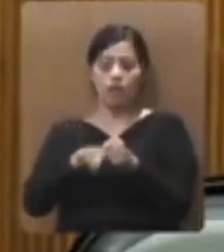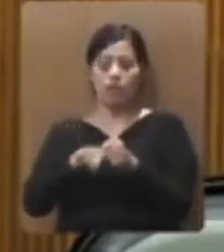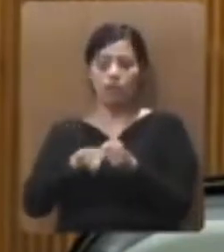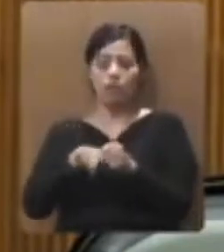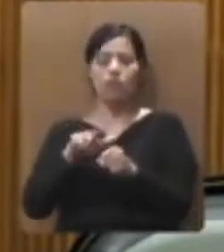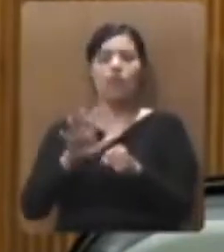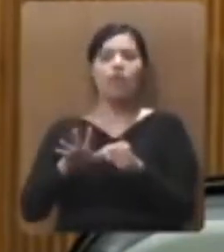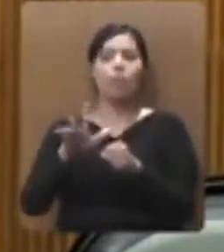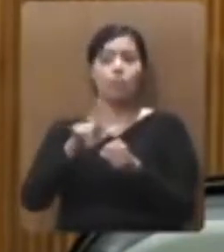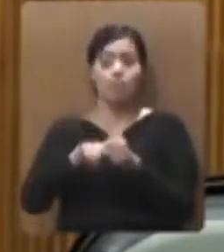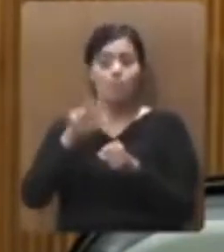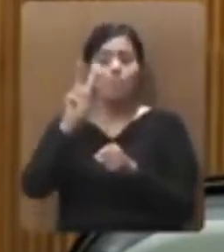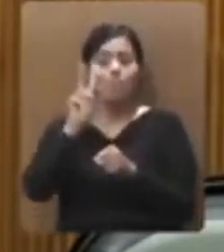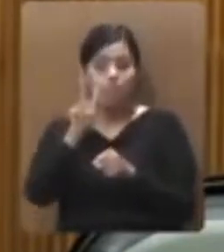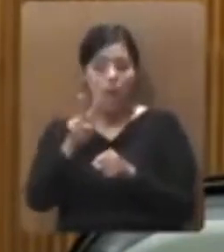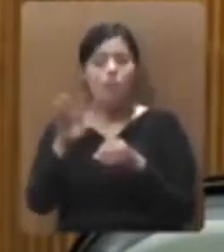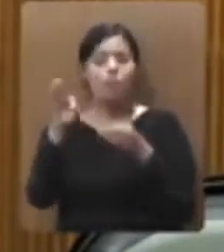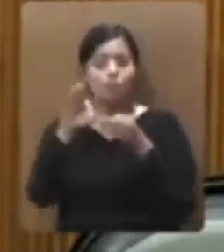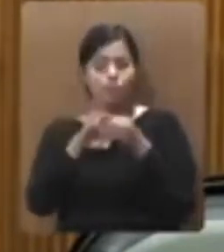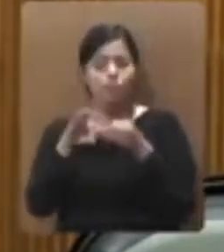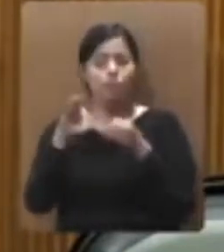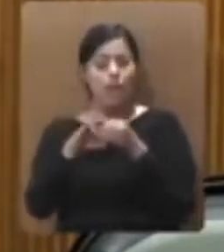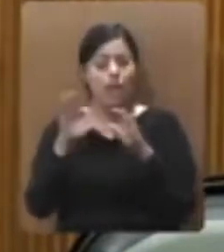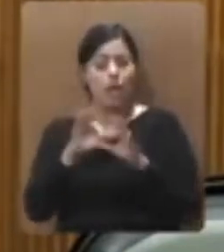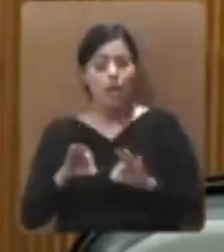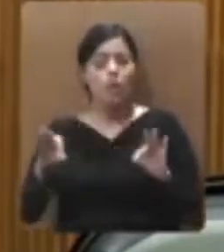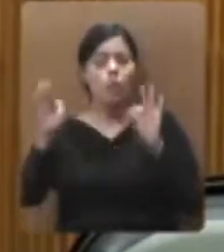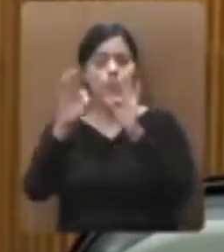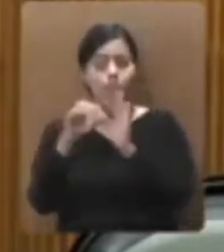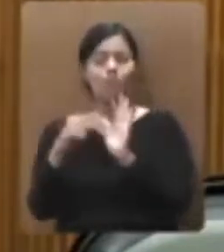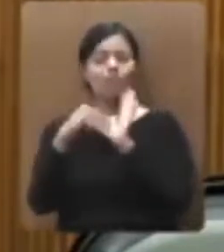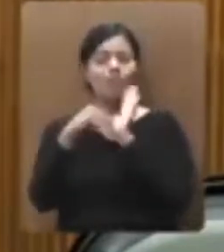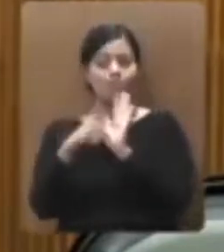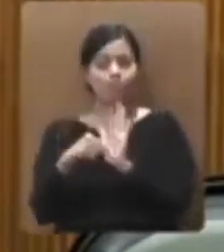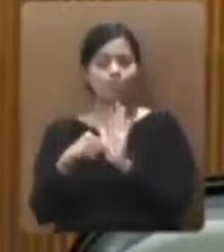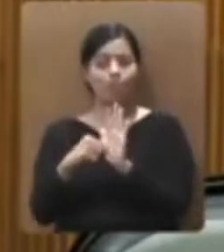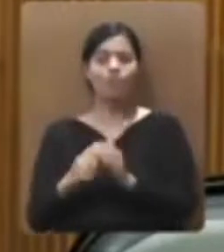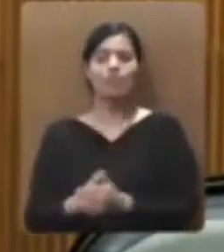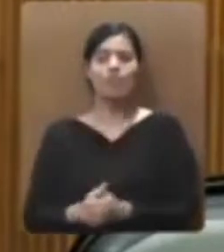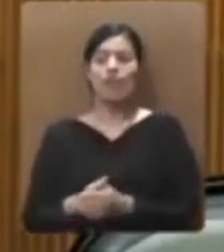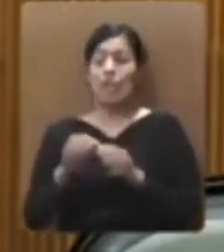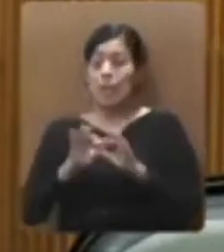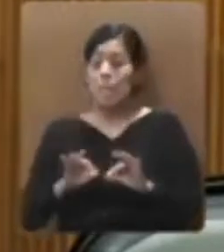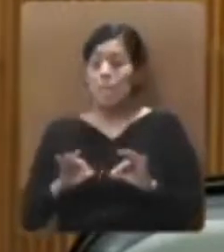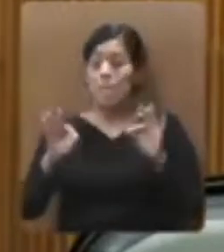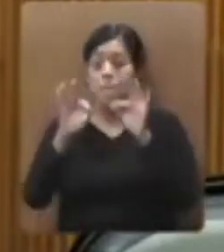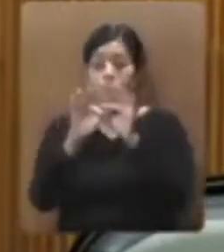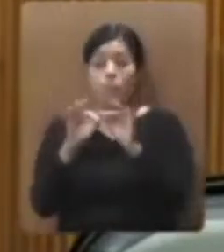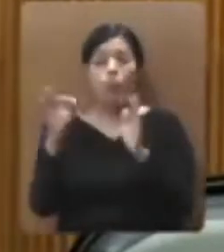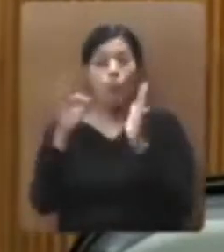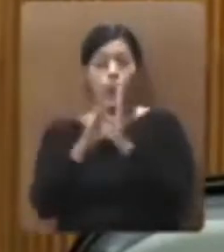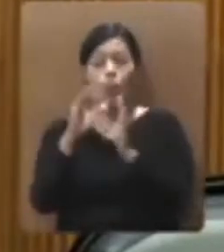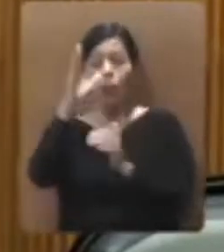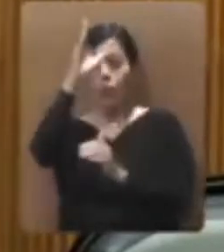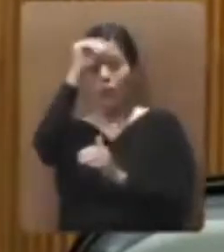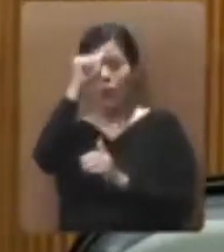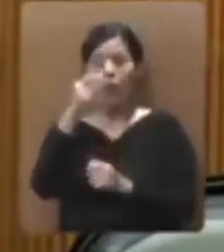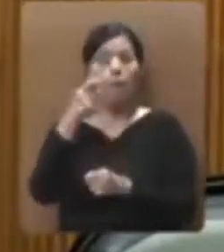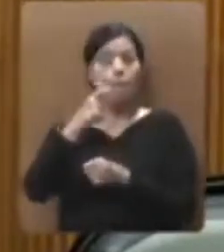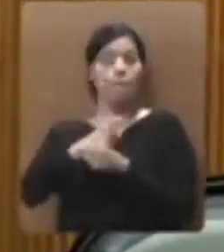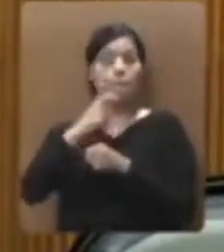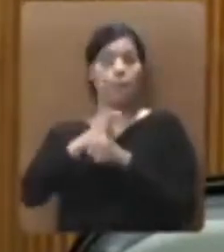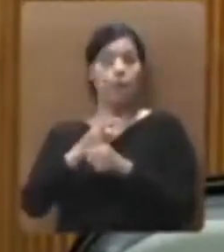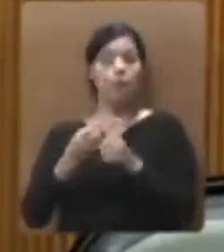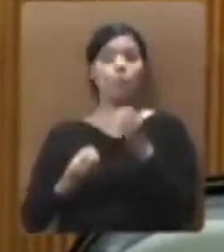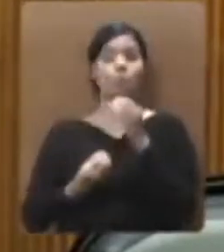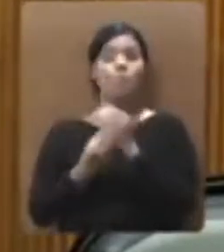Sí es importante señalar, válgame la redundancia, la importancia de este punto de acuerdo. Primero que nada, por